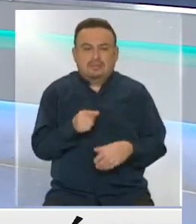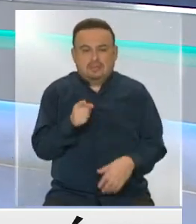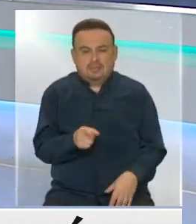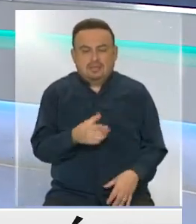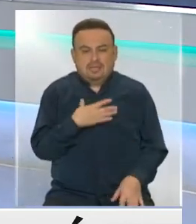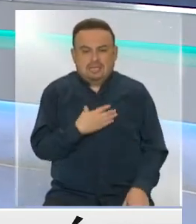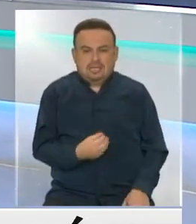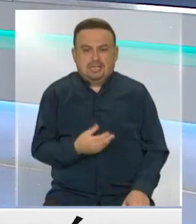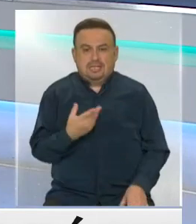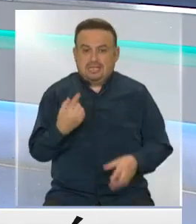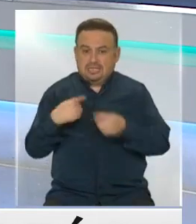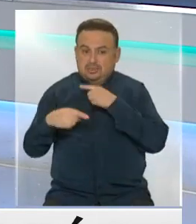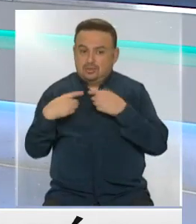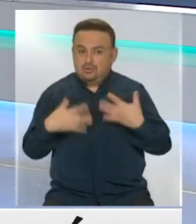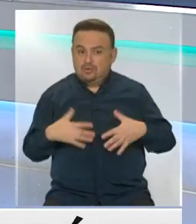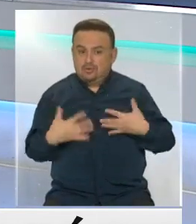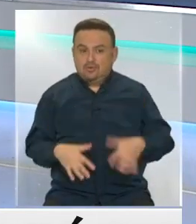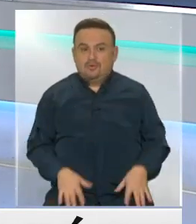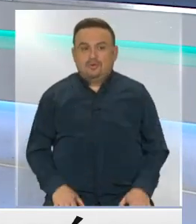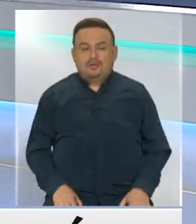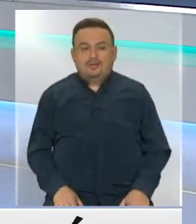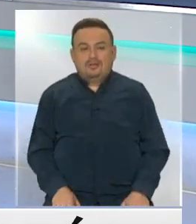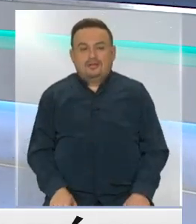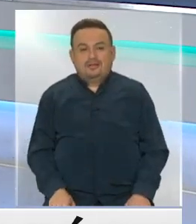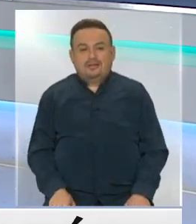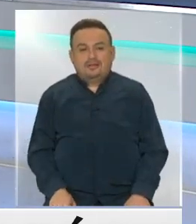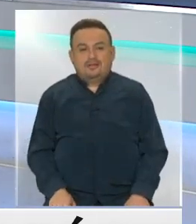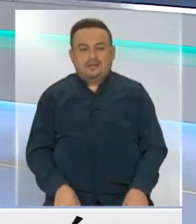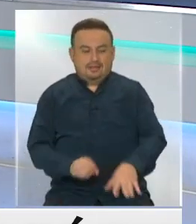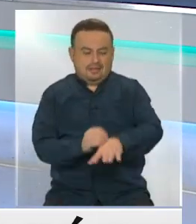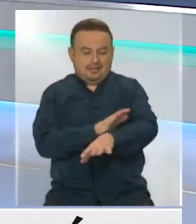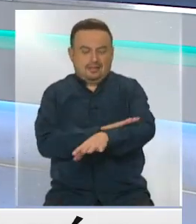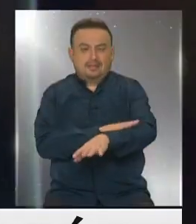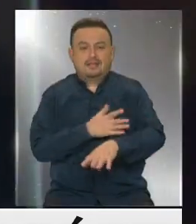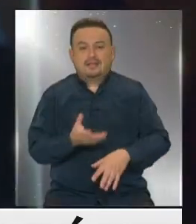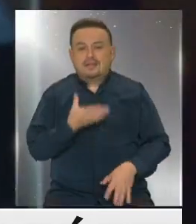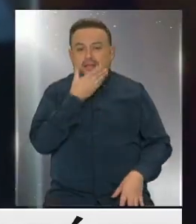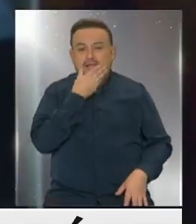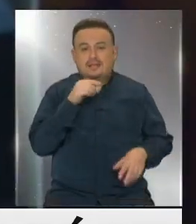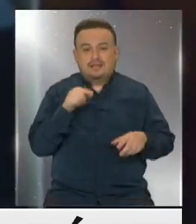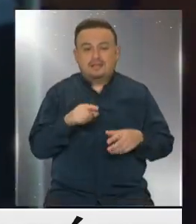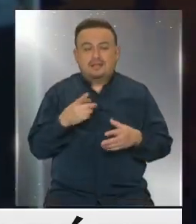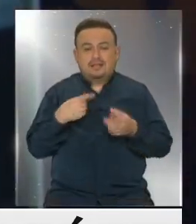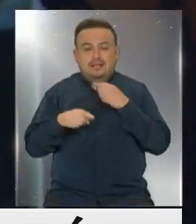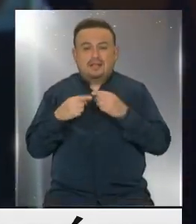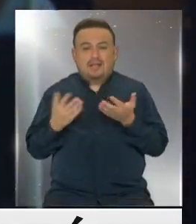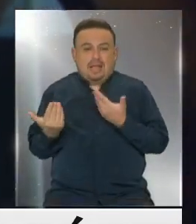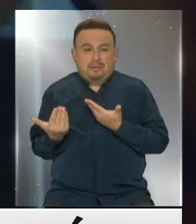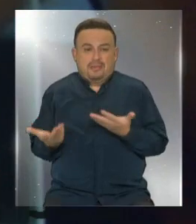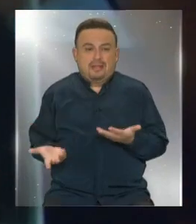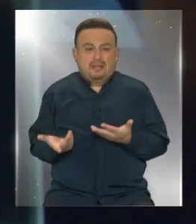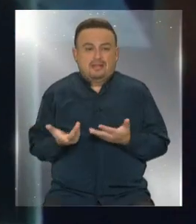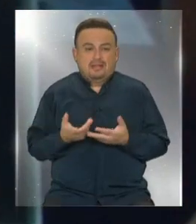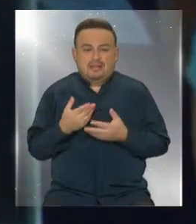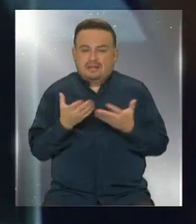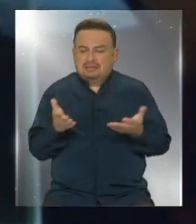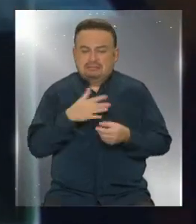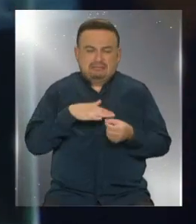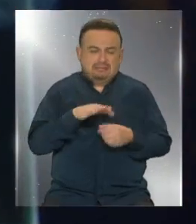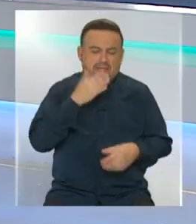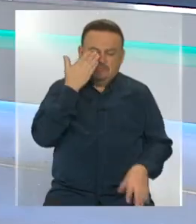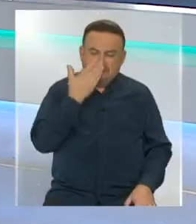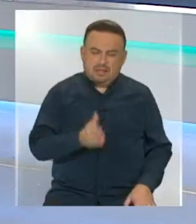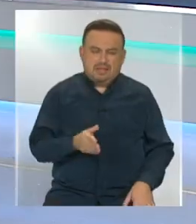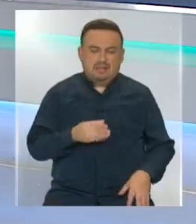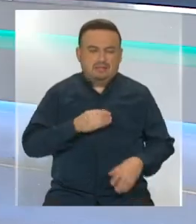pequeña. Tremenda historia. Sí, ¿verdad? Los pelos de punta, pero es bonito. Son historias esperanzadoras dentro de todo lo malo que